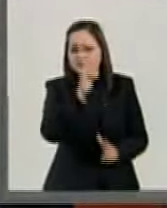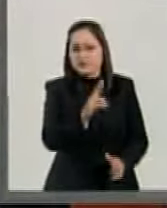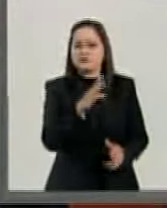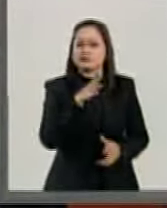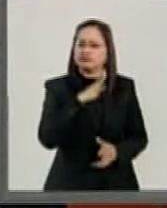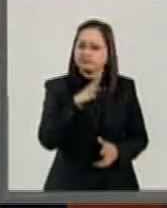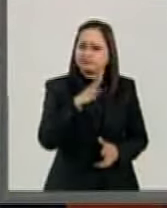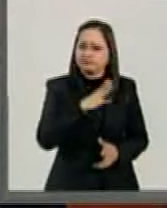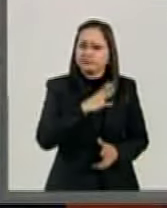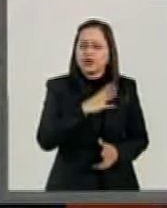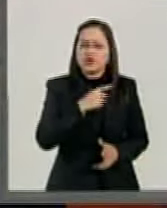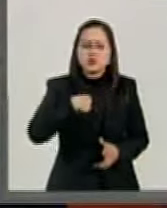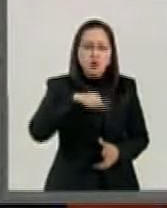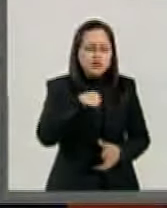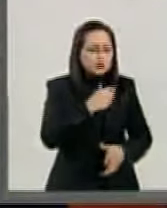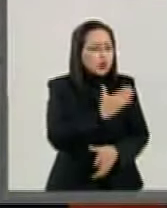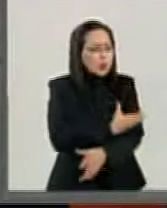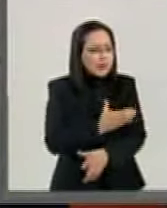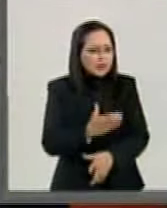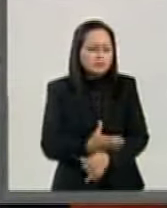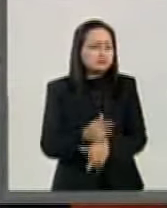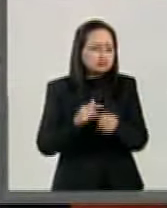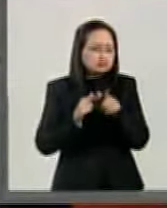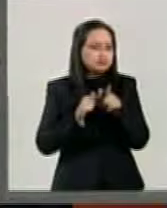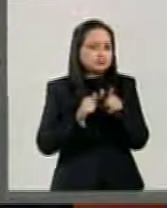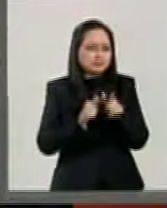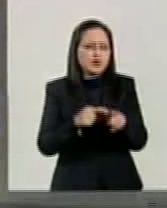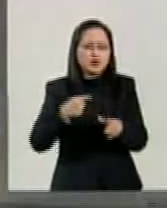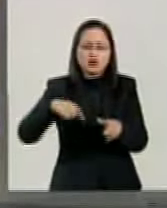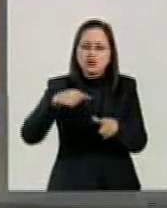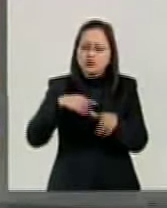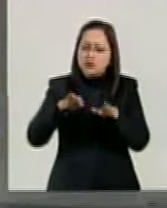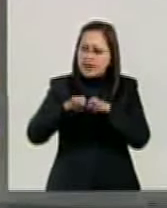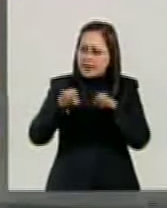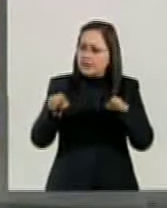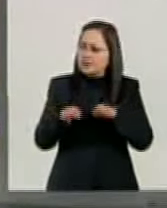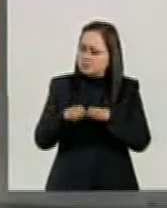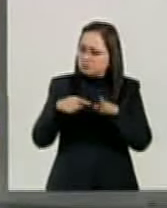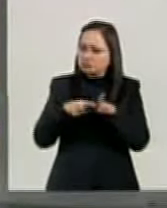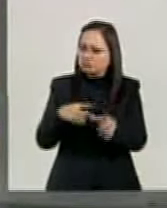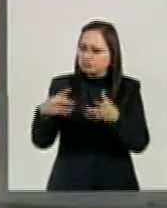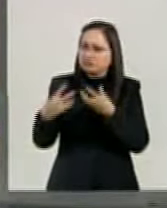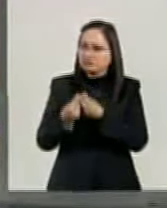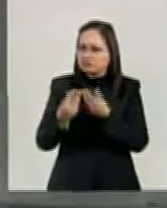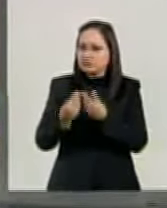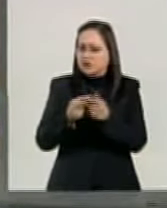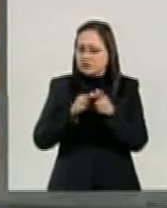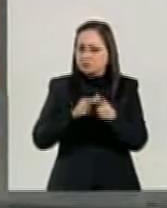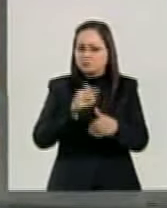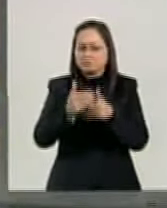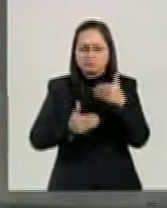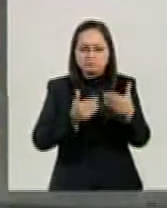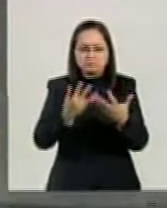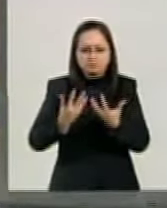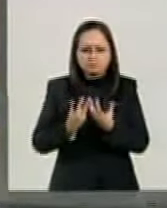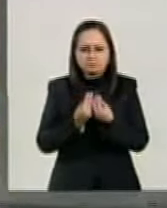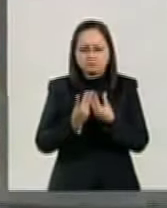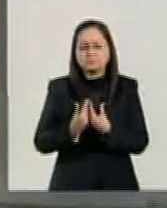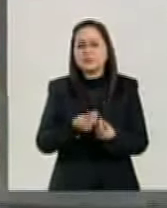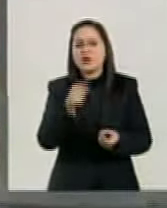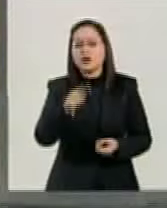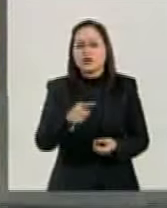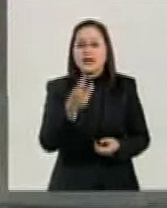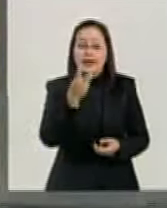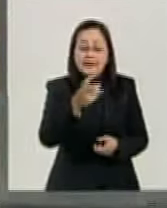con nuestro compañerismo. Hay que hacer equipo, hay que salir adelante y hay que ir por esa gran tarea